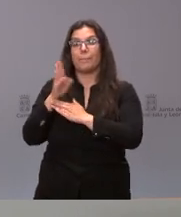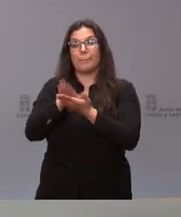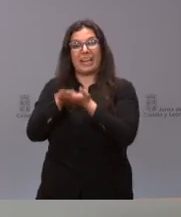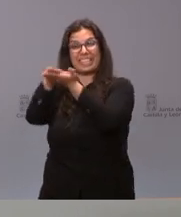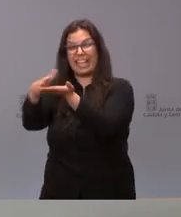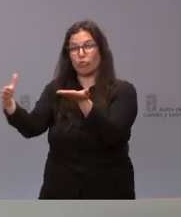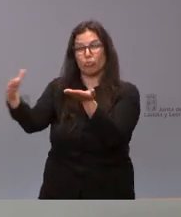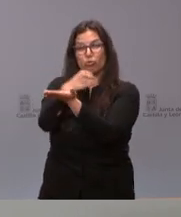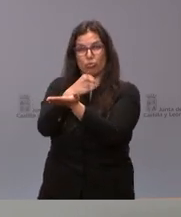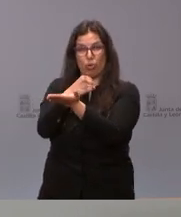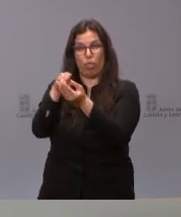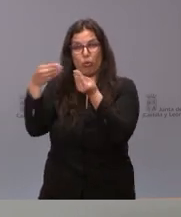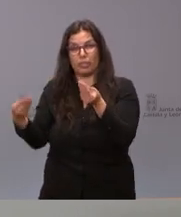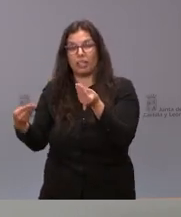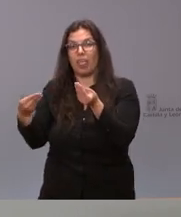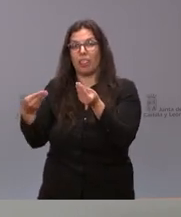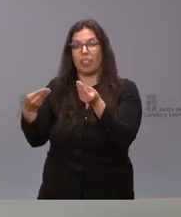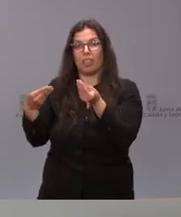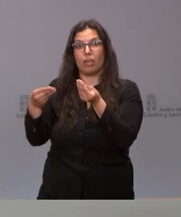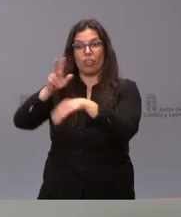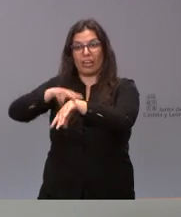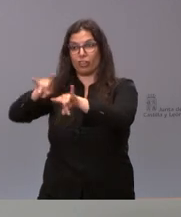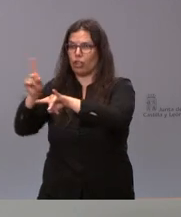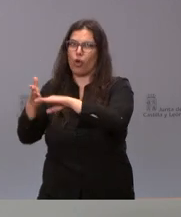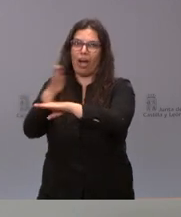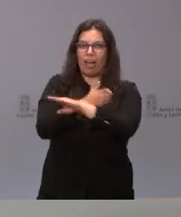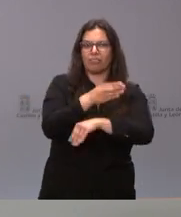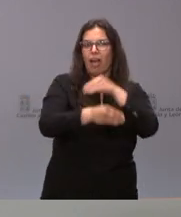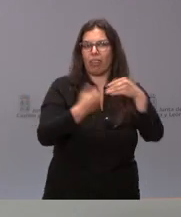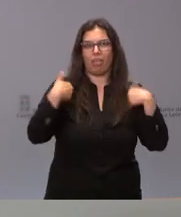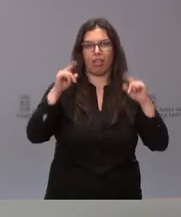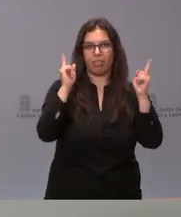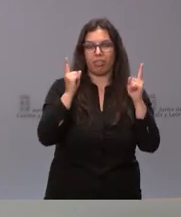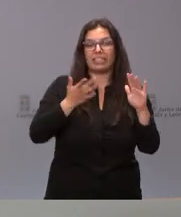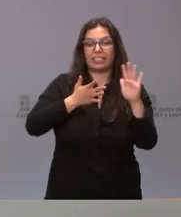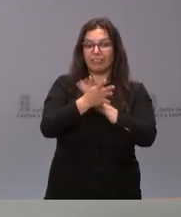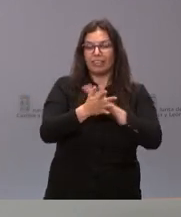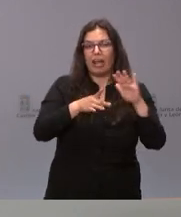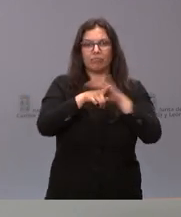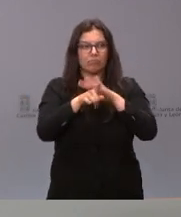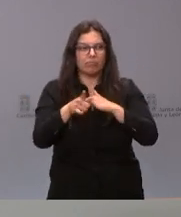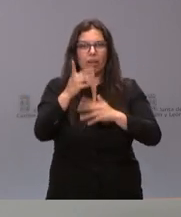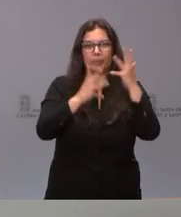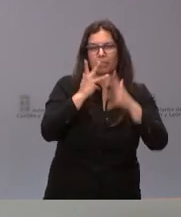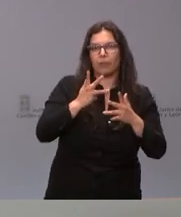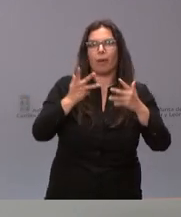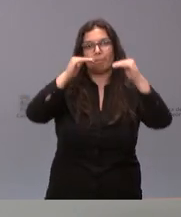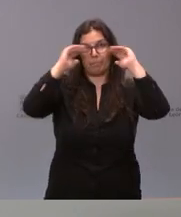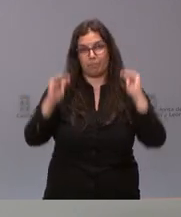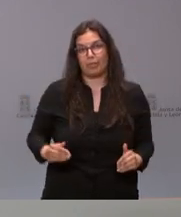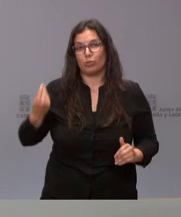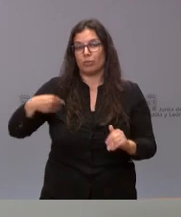la documentación a la correspondiente delegación territorial. Supone una importante reducción de las cargas administrativas porque vale con la declaración